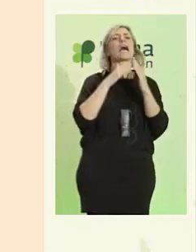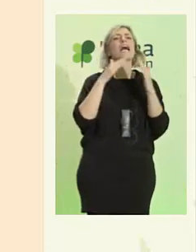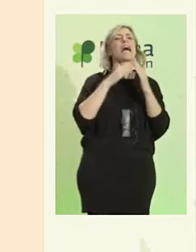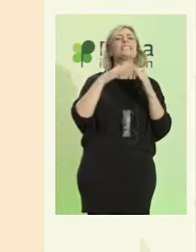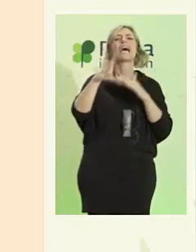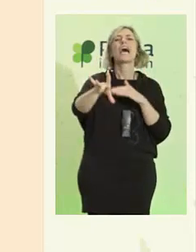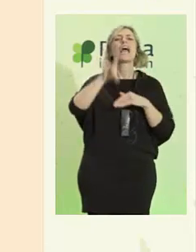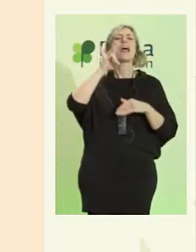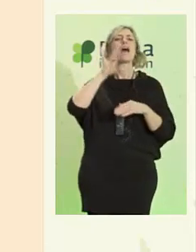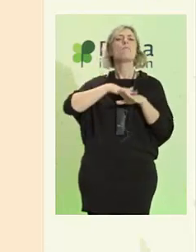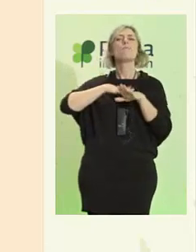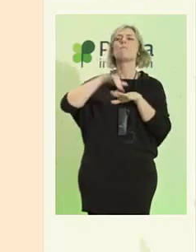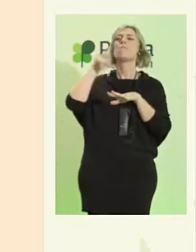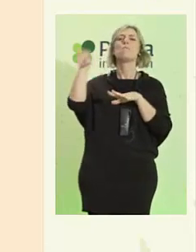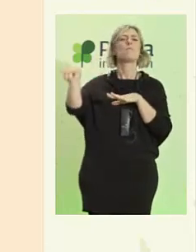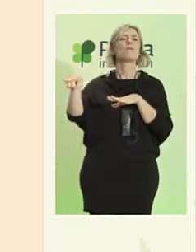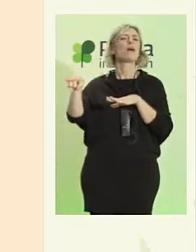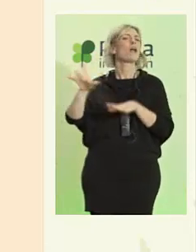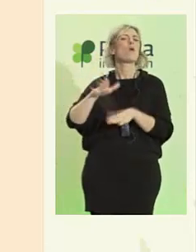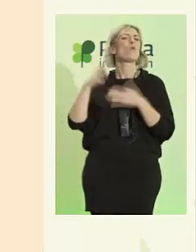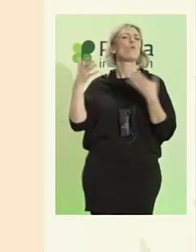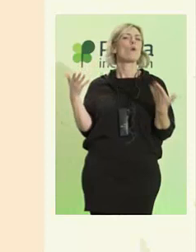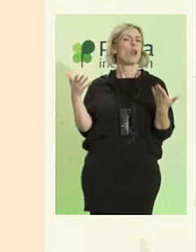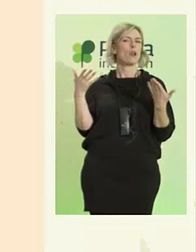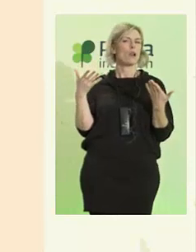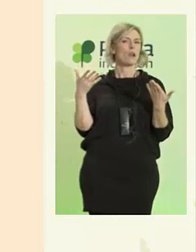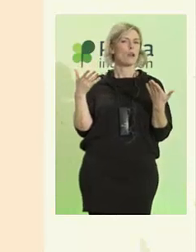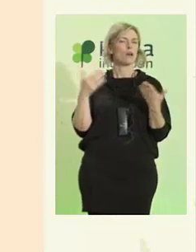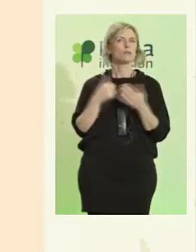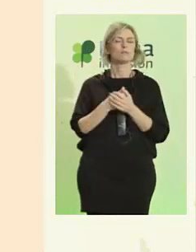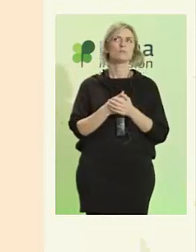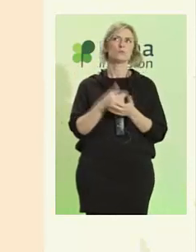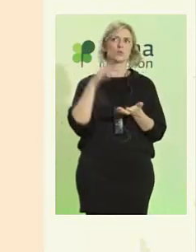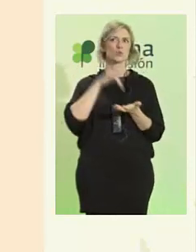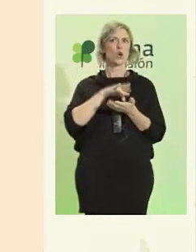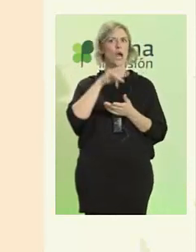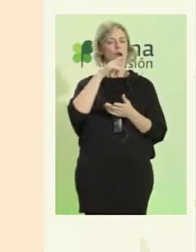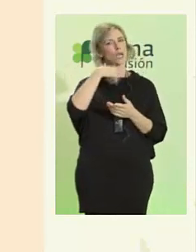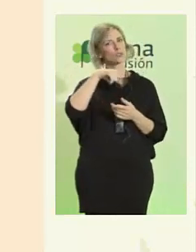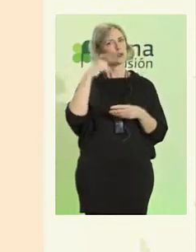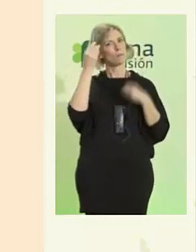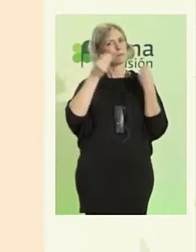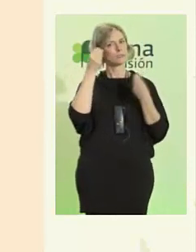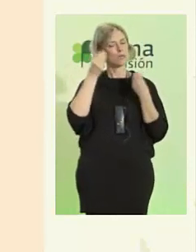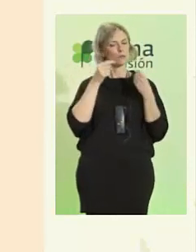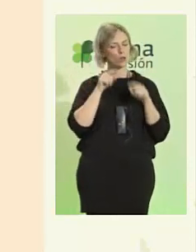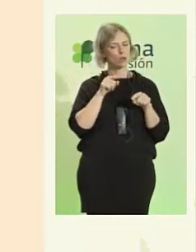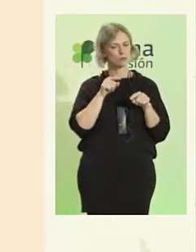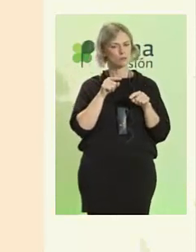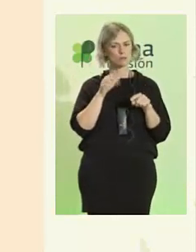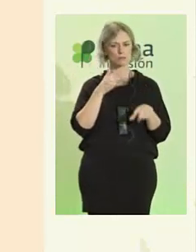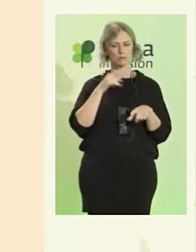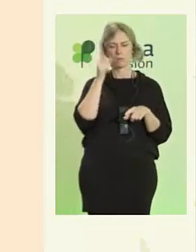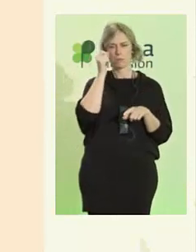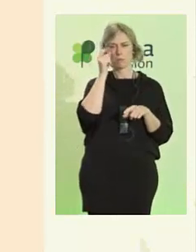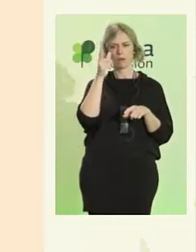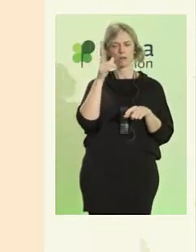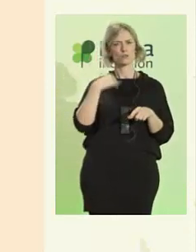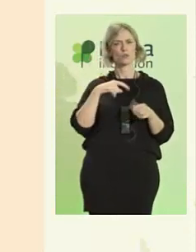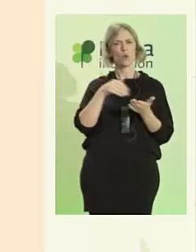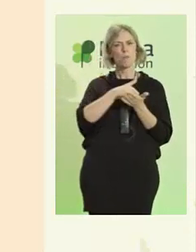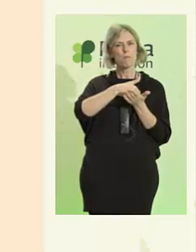tuviera? Y cuando definimos eso, nos dimos cuenta de que no necesitábamos un millón de euros.